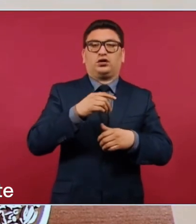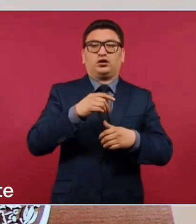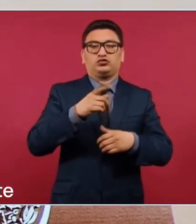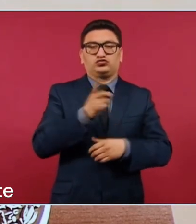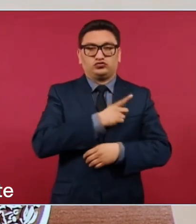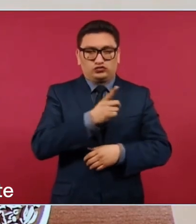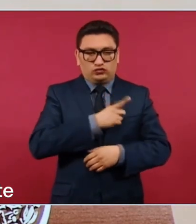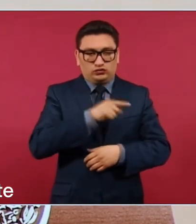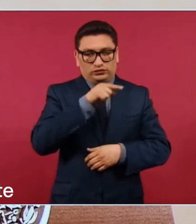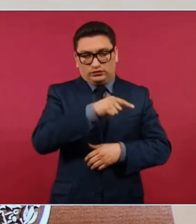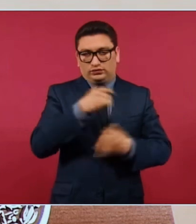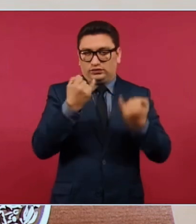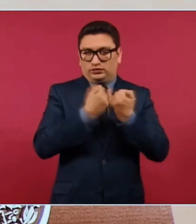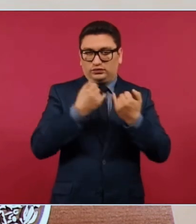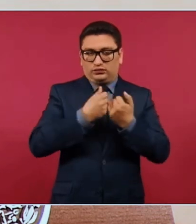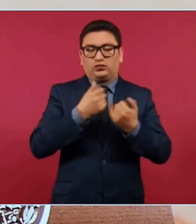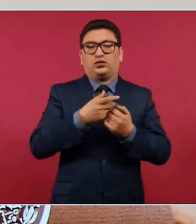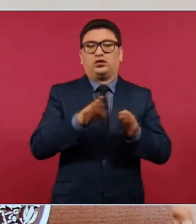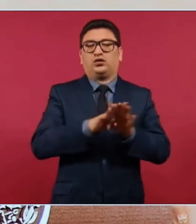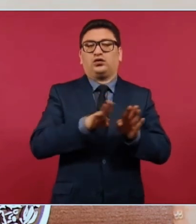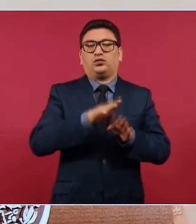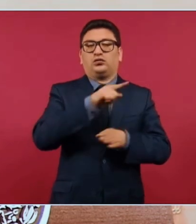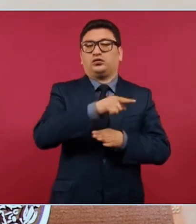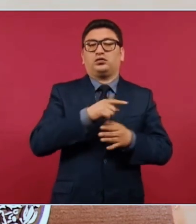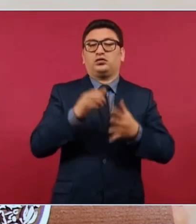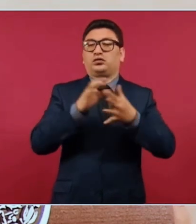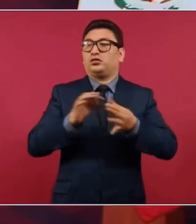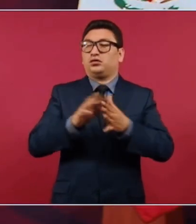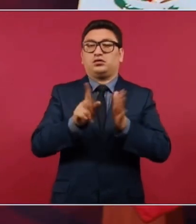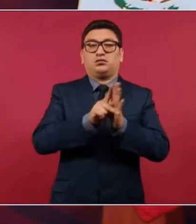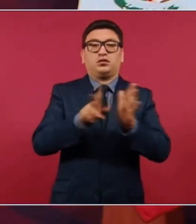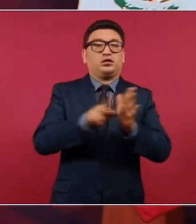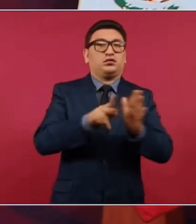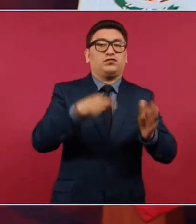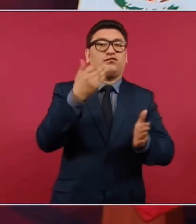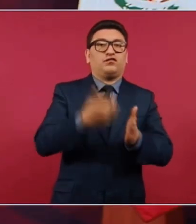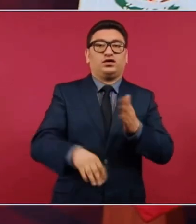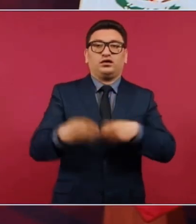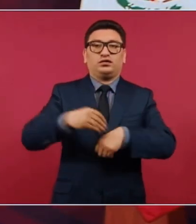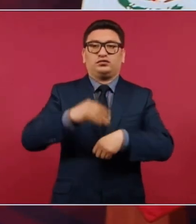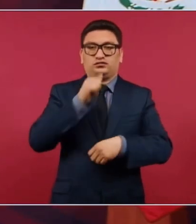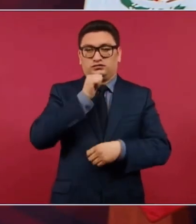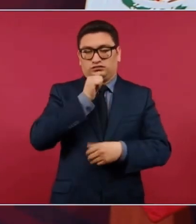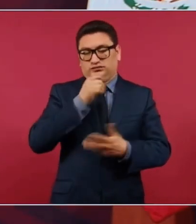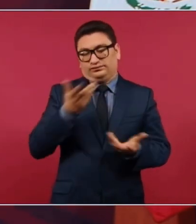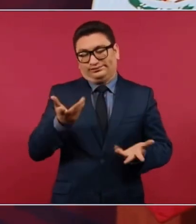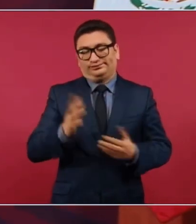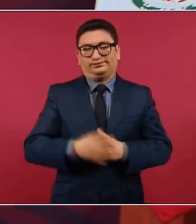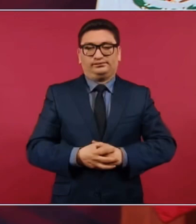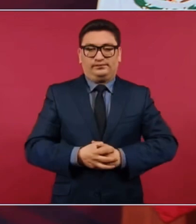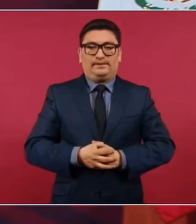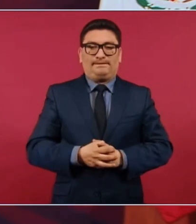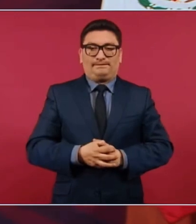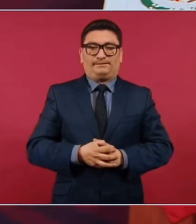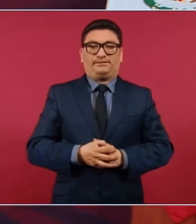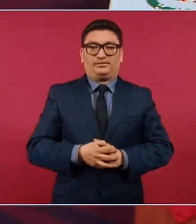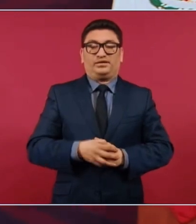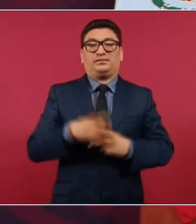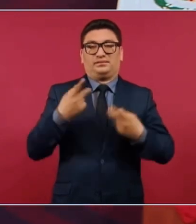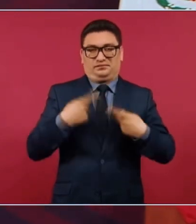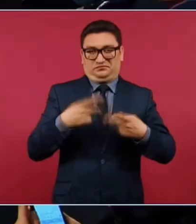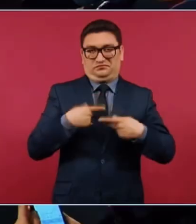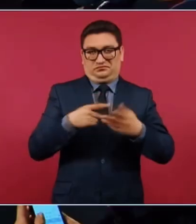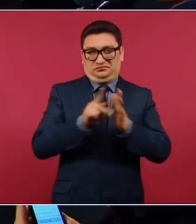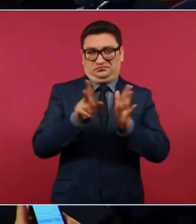no aparecen los periodistas, los comunicadores.